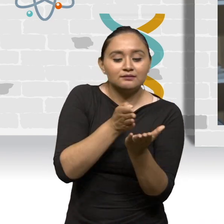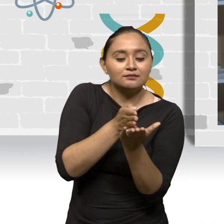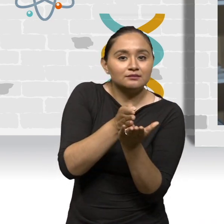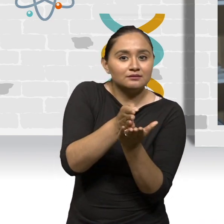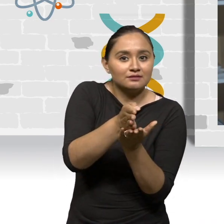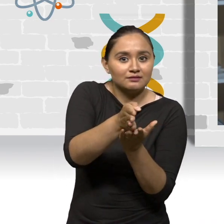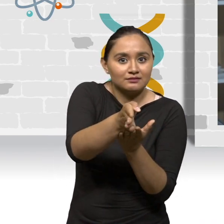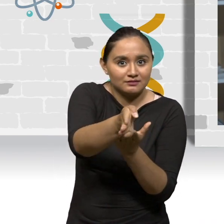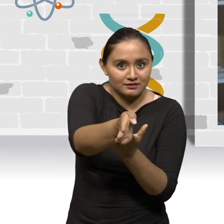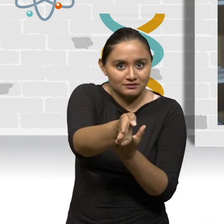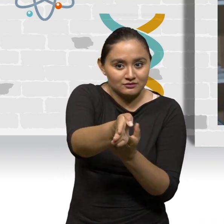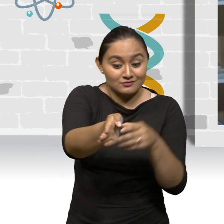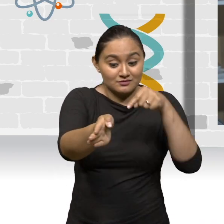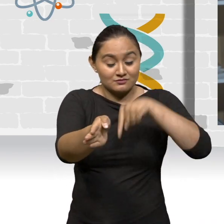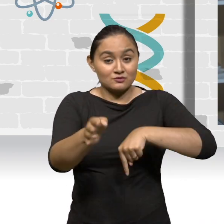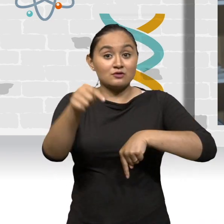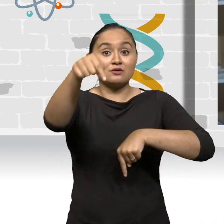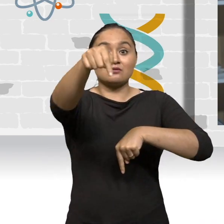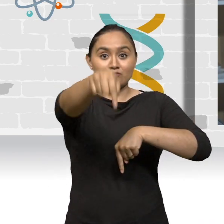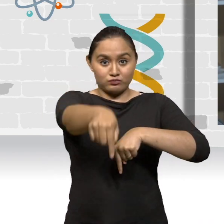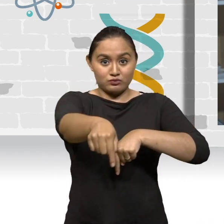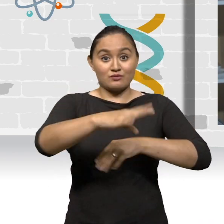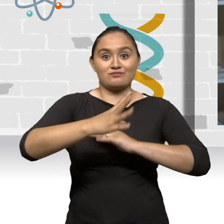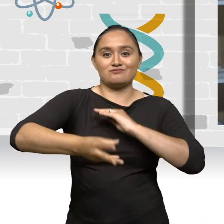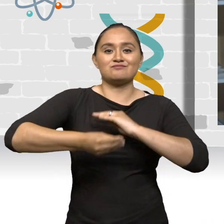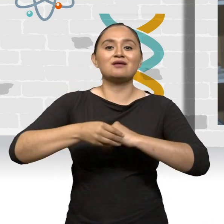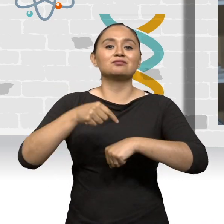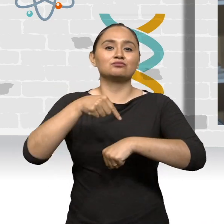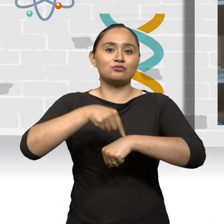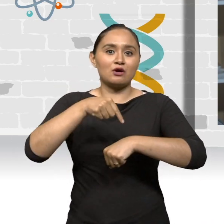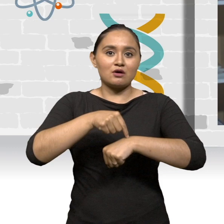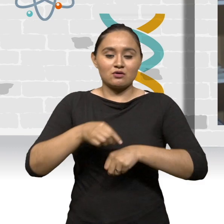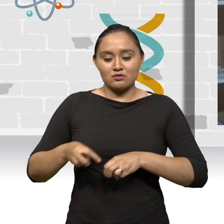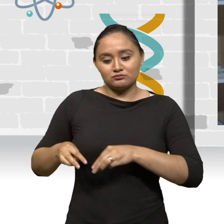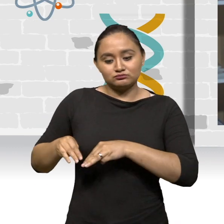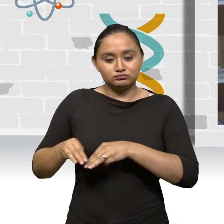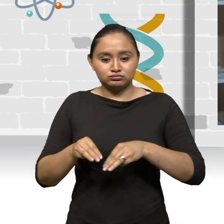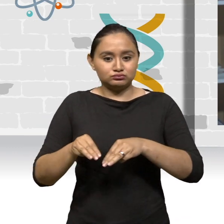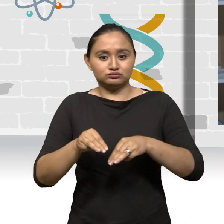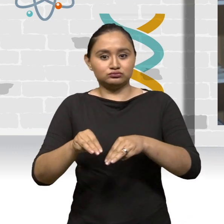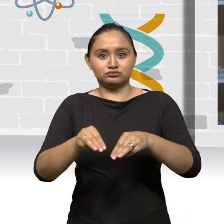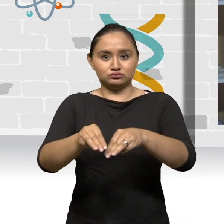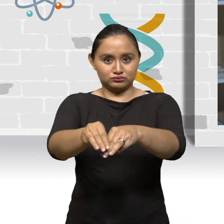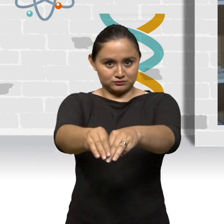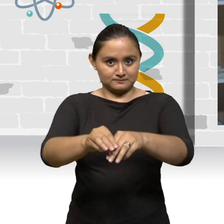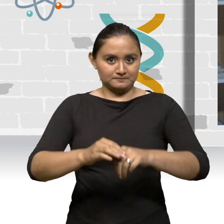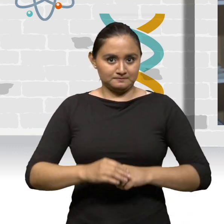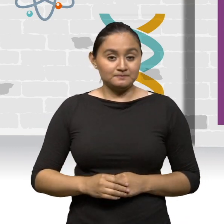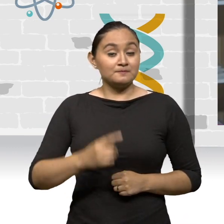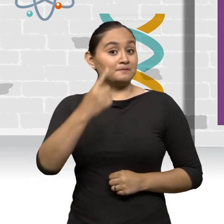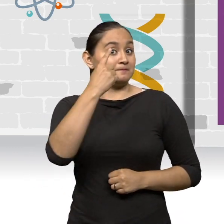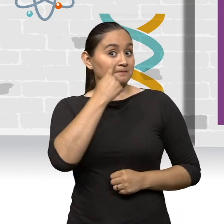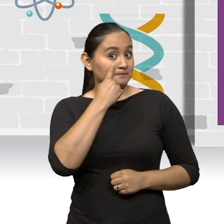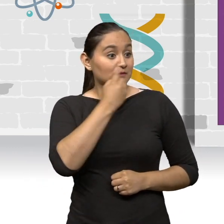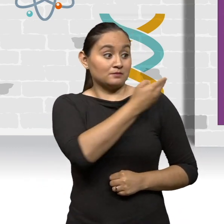distancia en línea recta entre los dos puntos con el tiempo que el objeto tarda en realizar dicho desplazamiento. En este